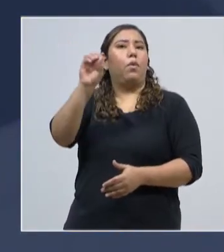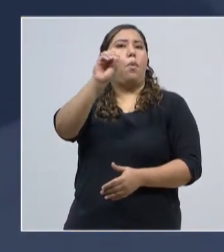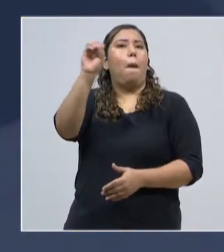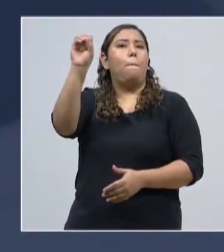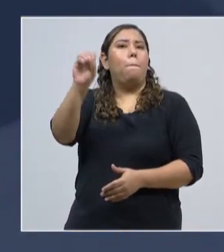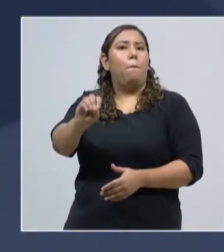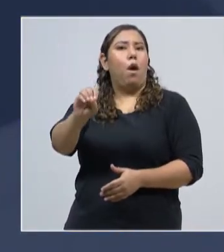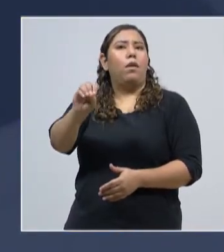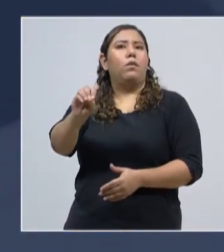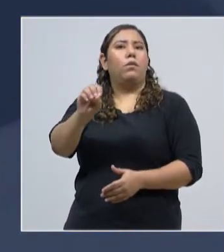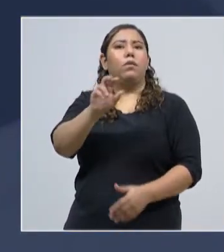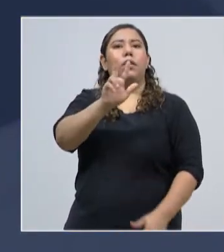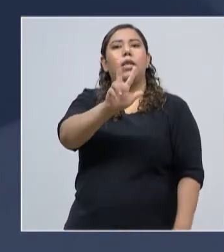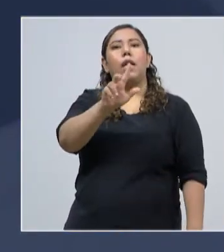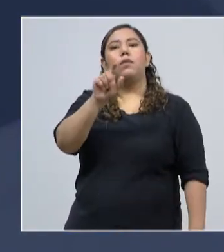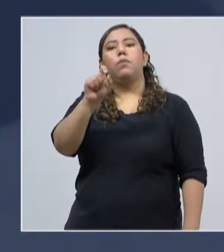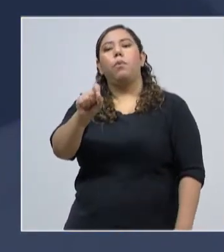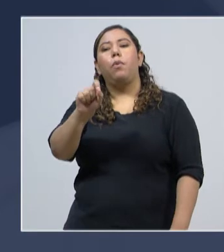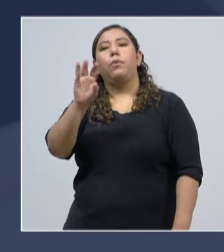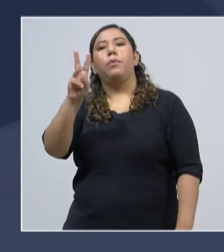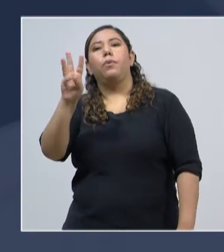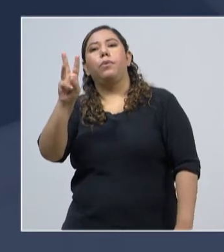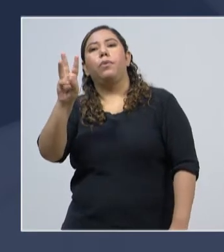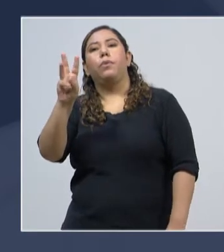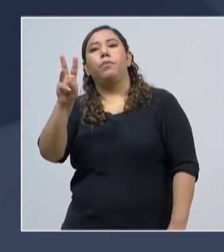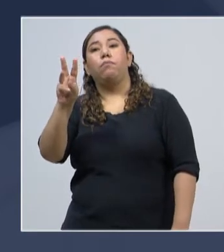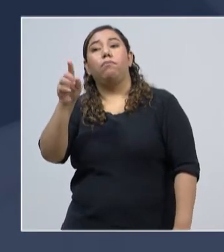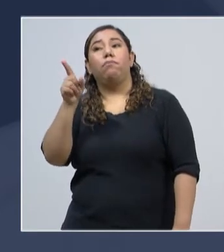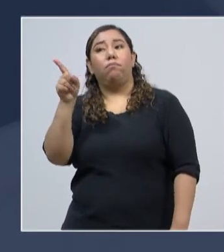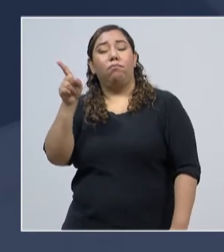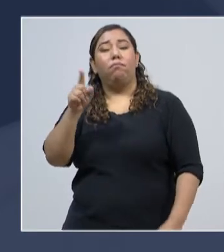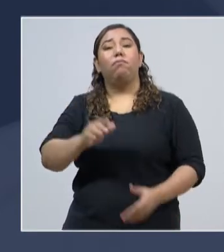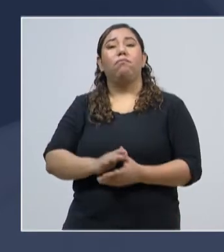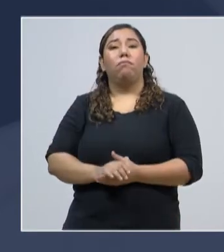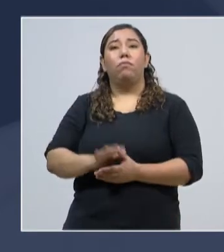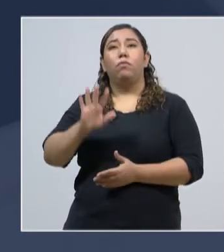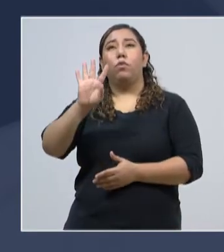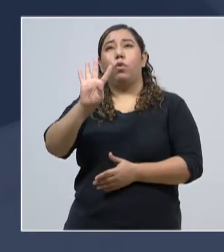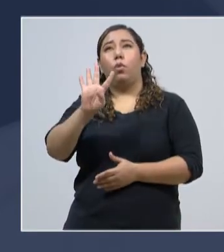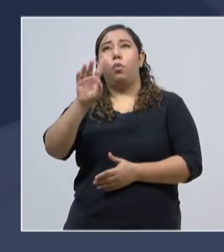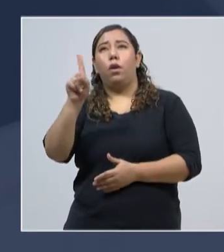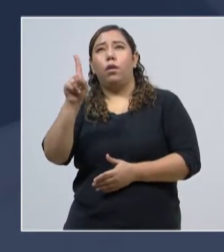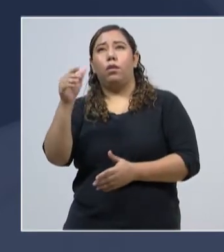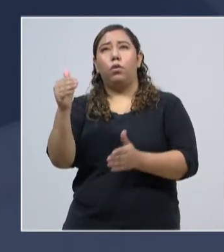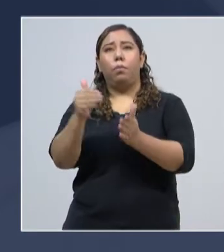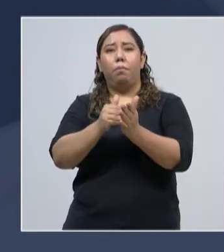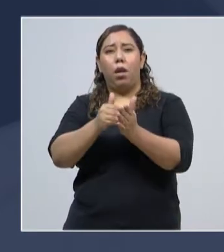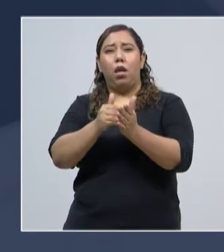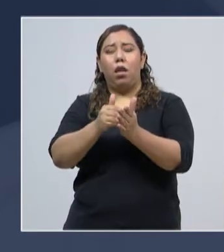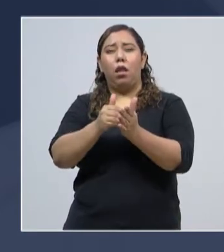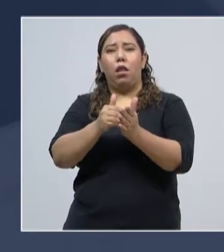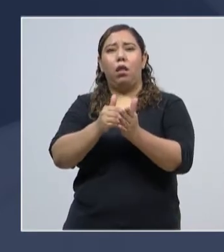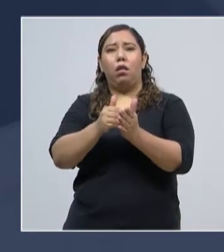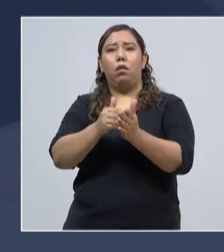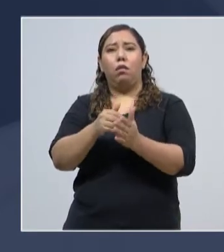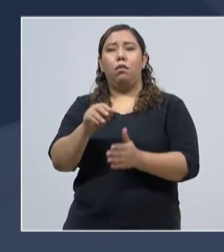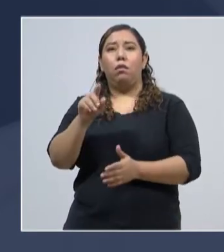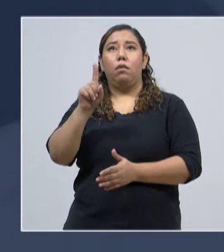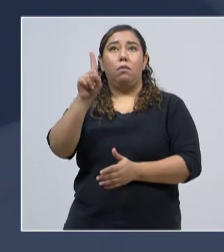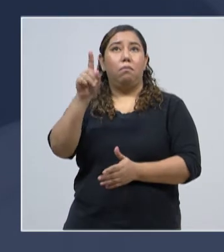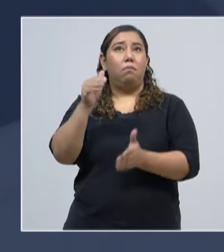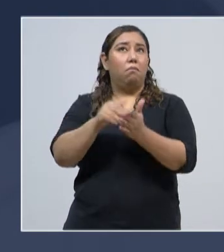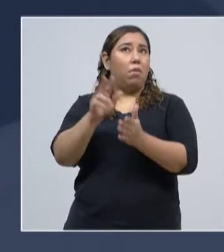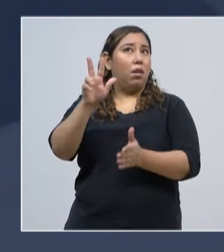3.16%, con más de 41,000 casos positivos y 1,312 personas